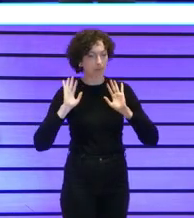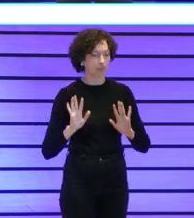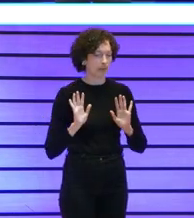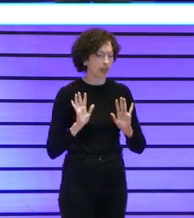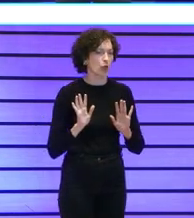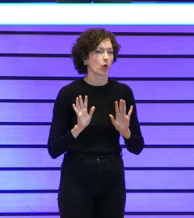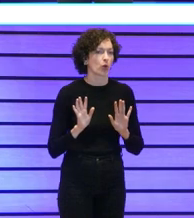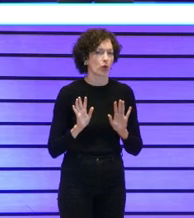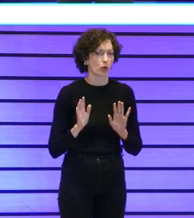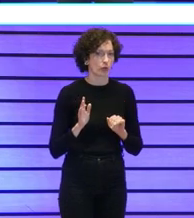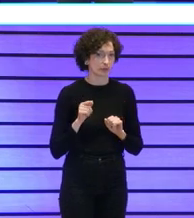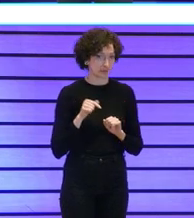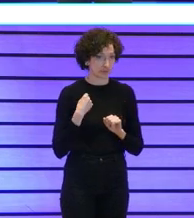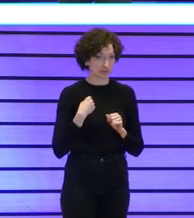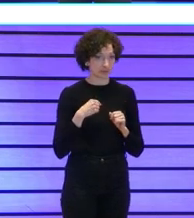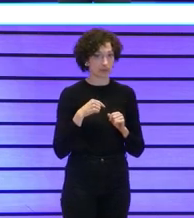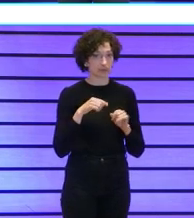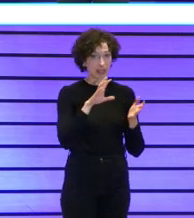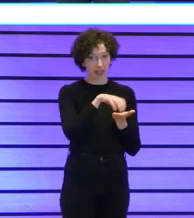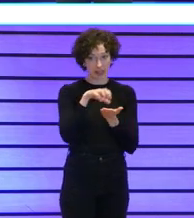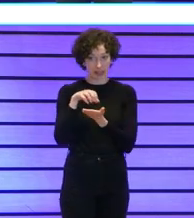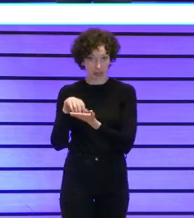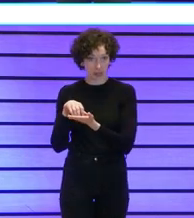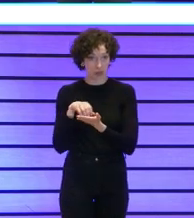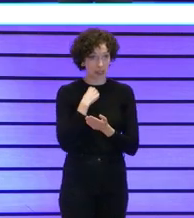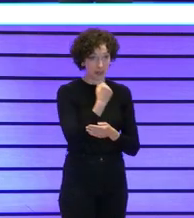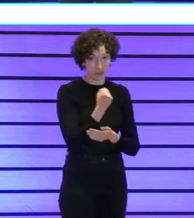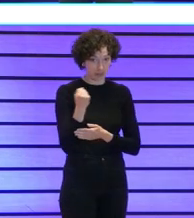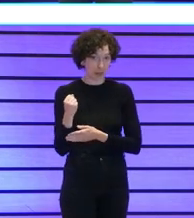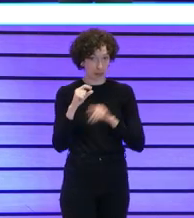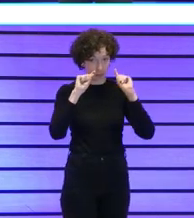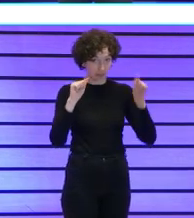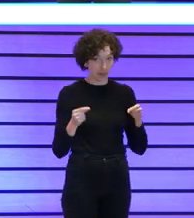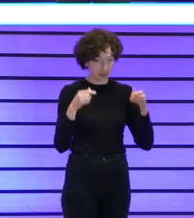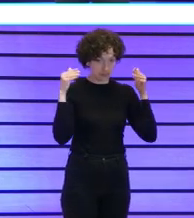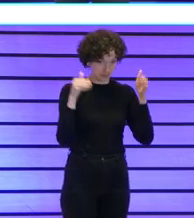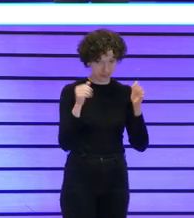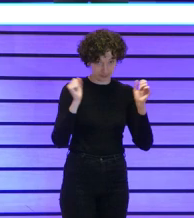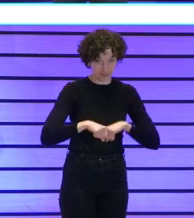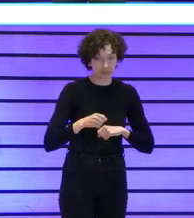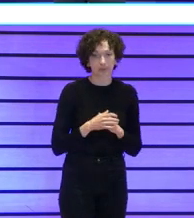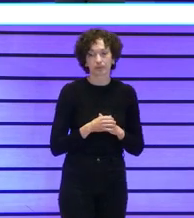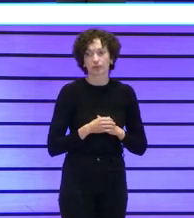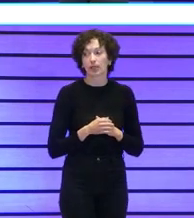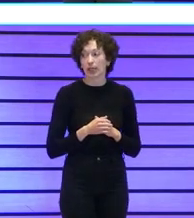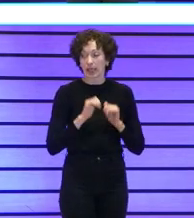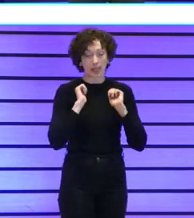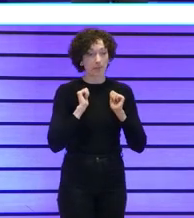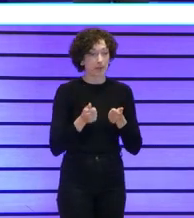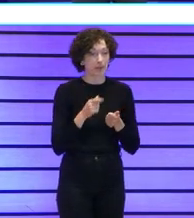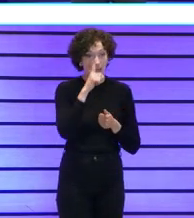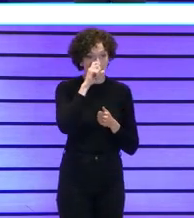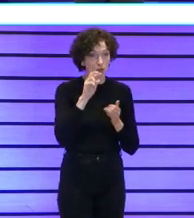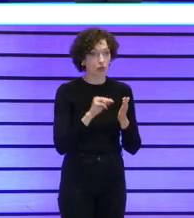a centrar en estos seis centros de atención apoyo por toda la provincia vale la historia comienza en